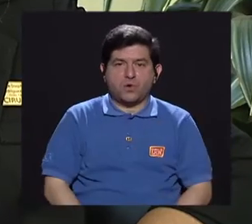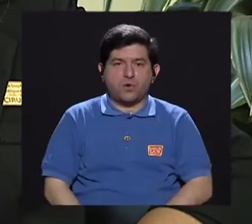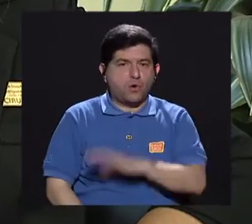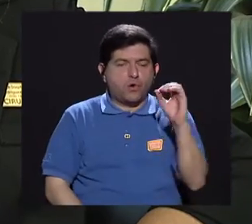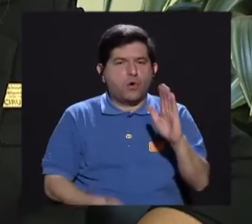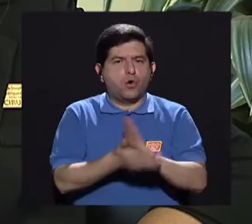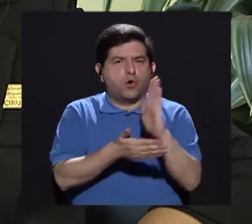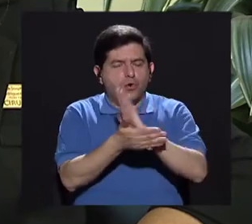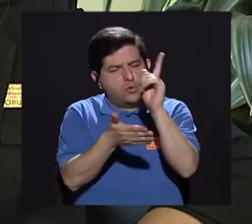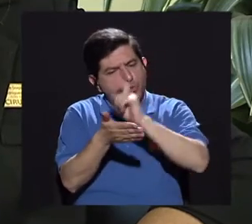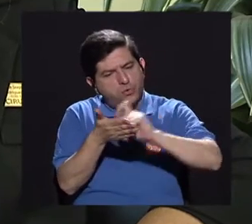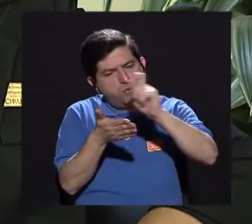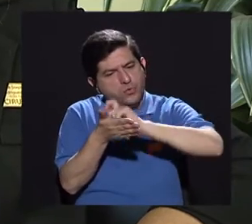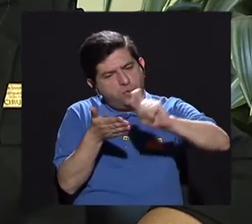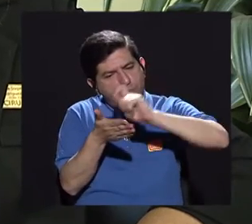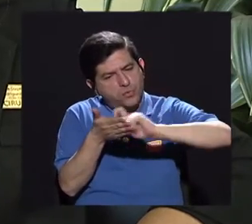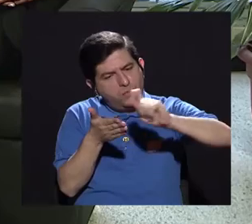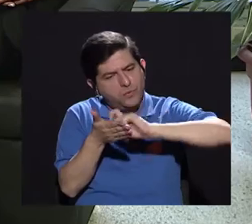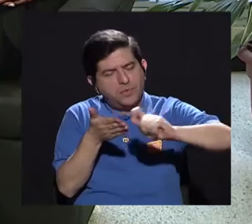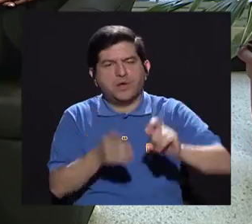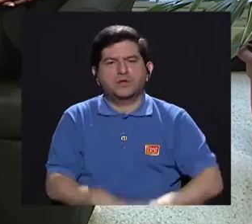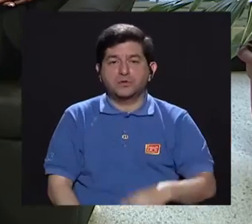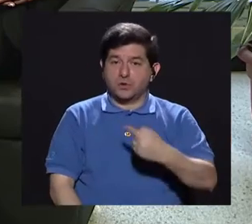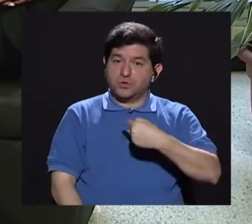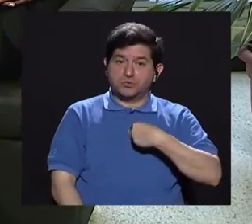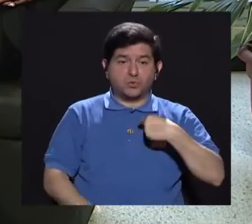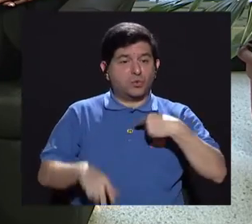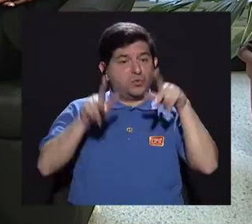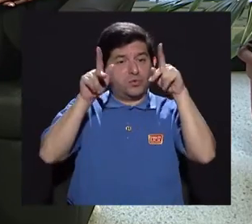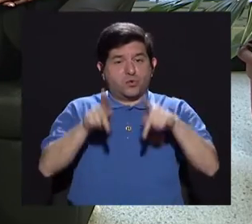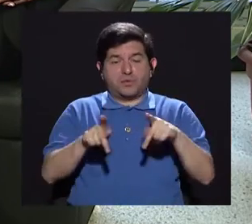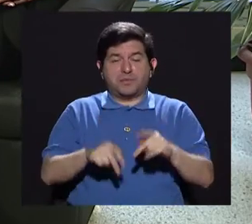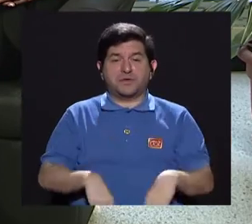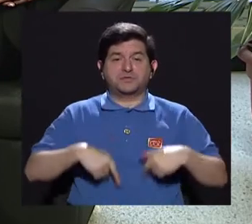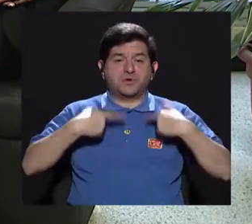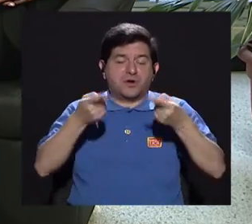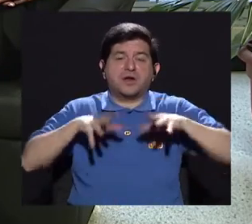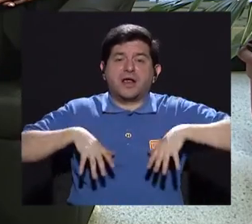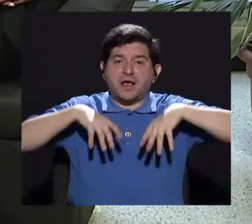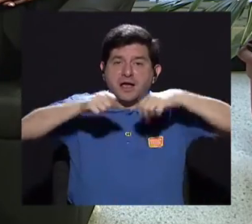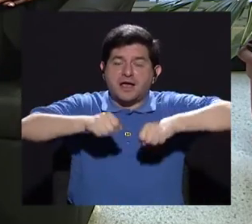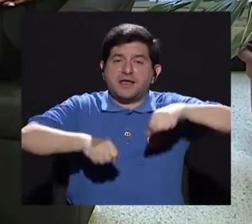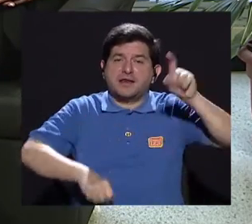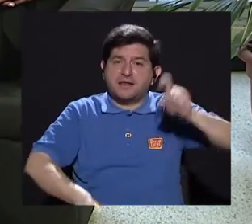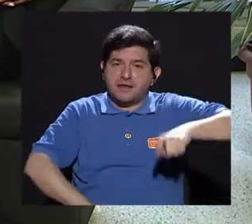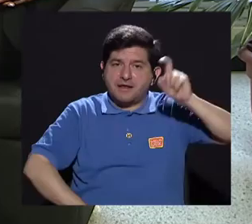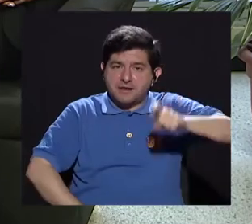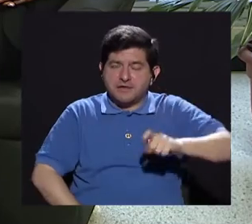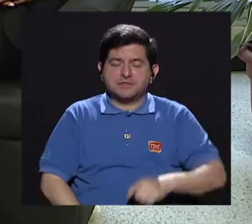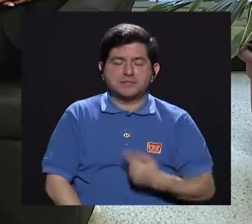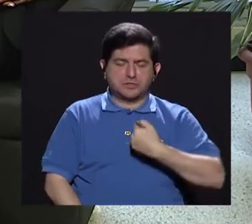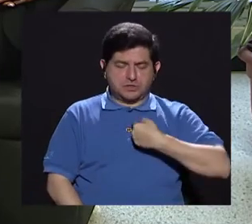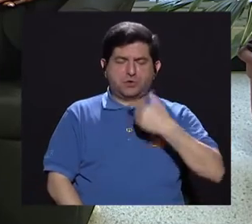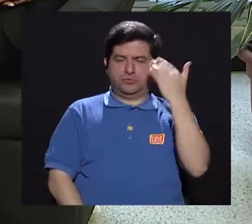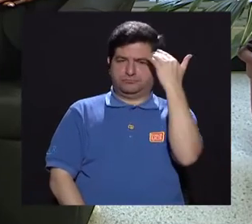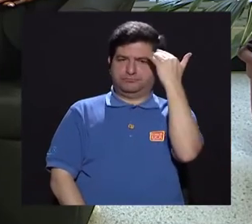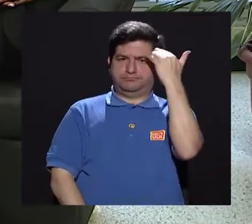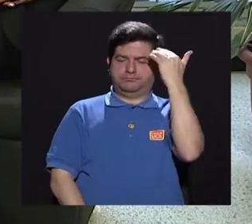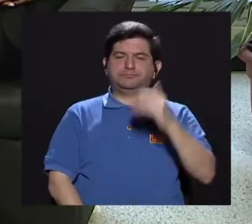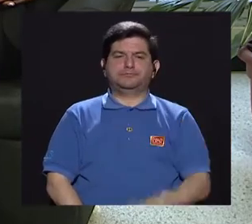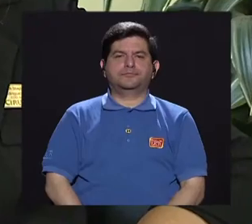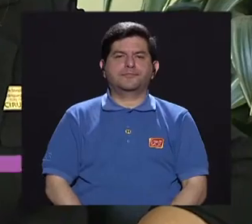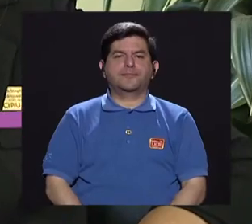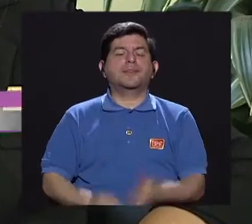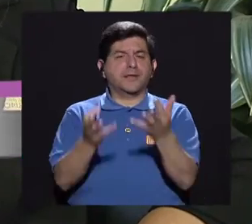el llenado de boletas u otros, ¿verdad? Que uno como paciente al llegar a la cita debe también de estar informado.